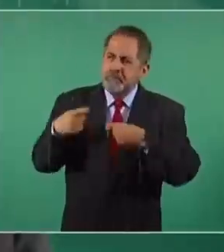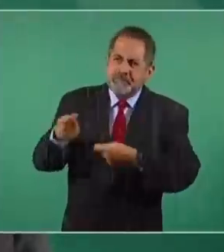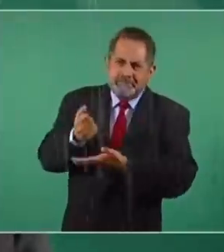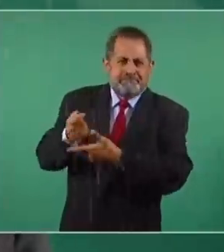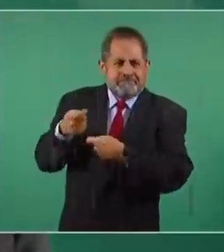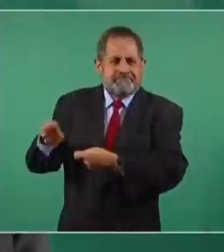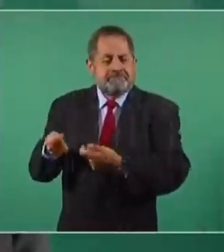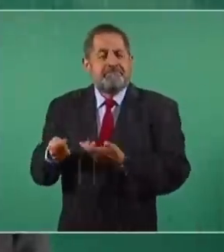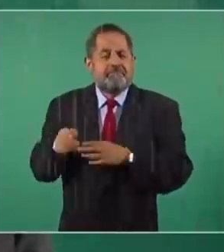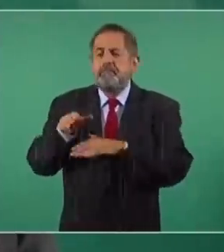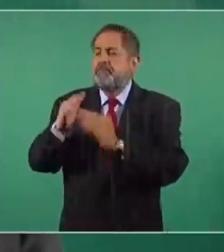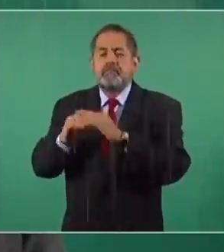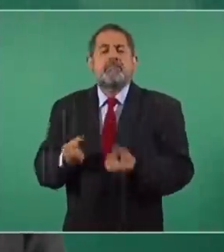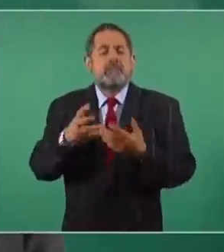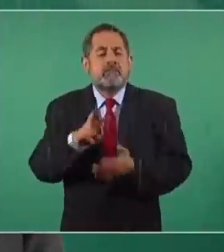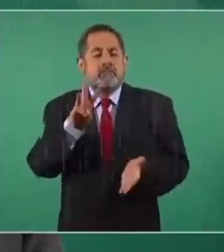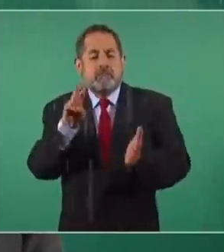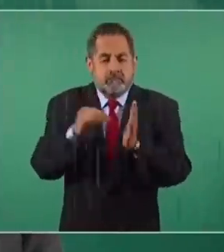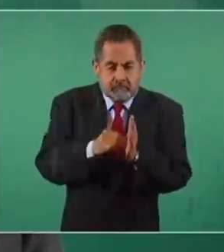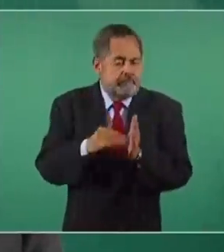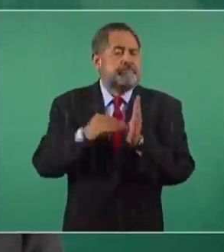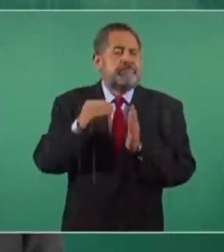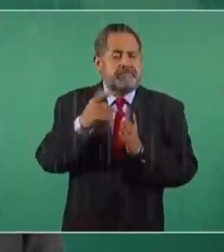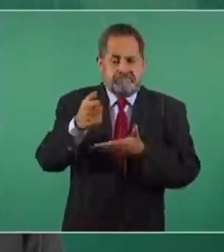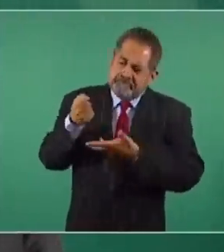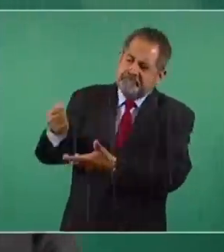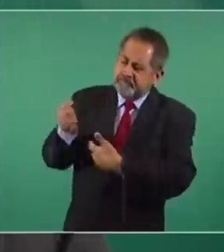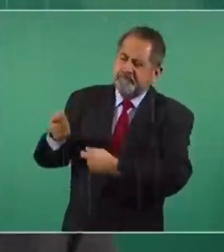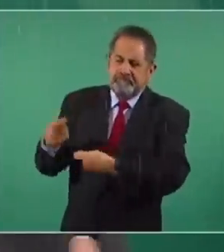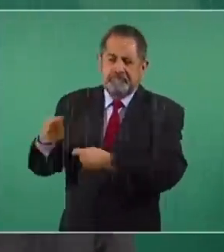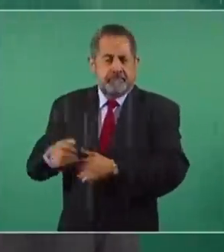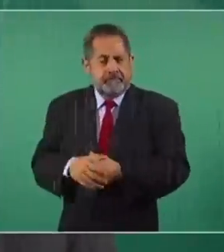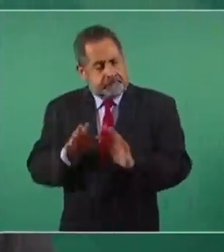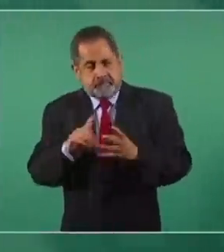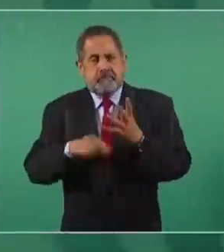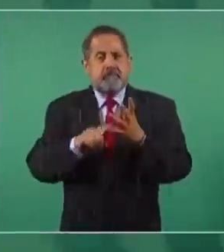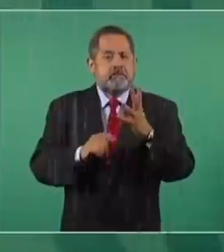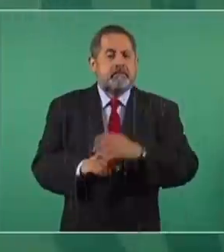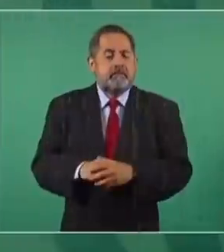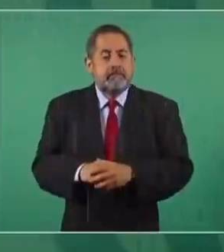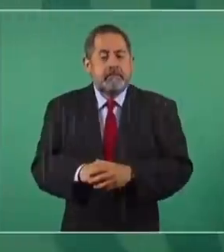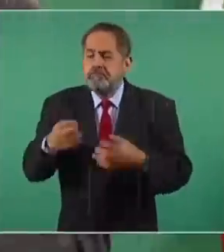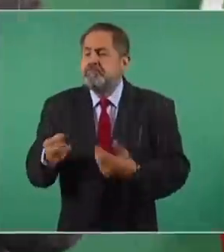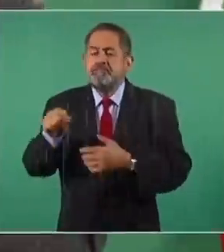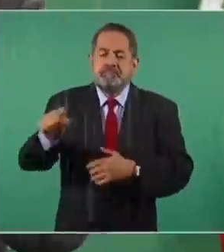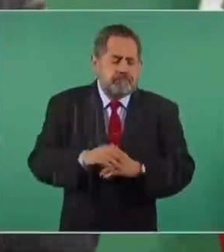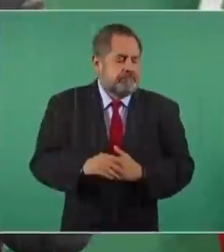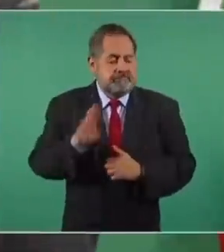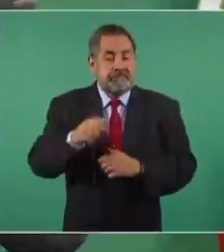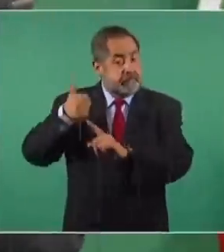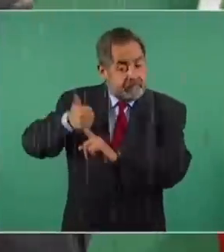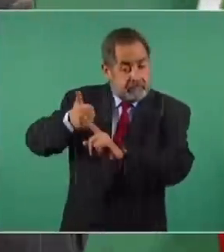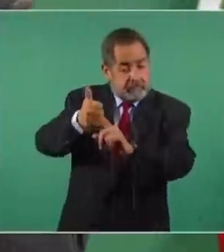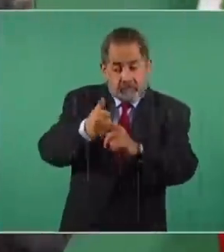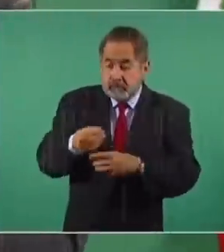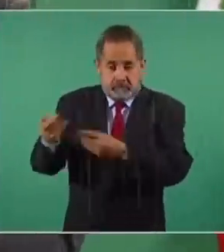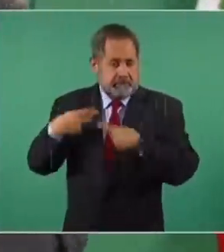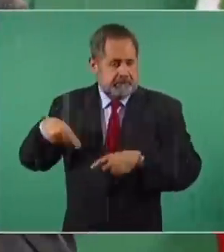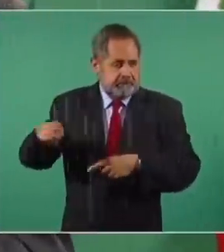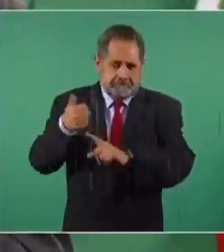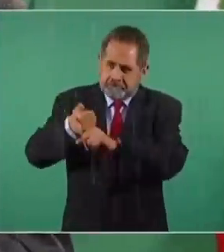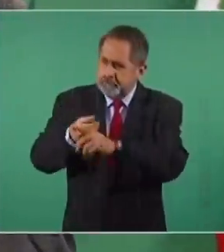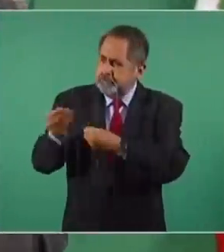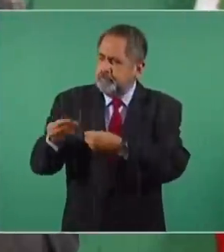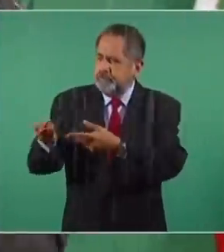lo que tiene que ver con viviendas son tres mil millones de pesos. Otra acción. Perdieron cosechas. A cada uno de los